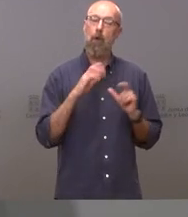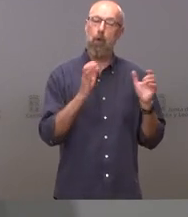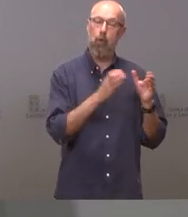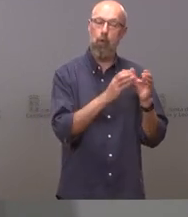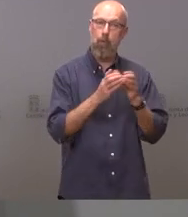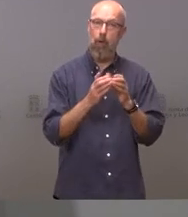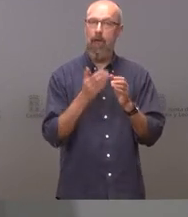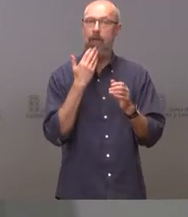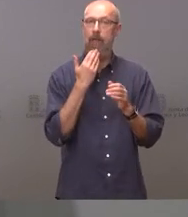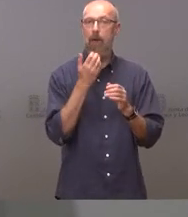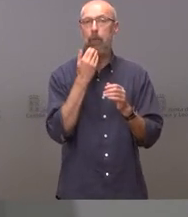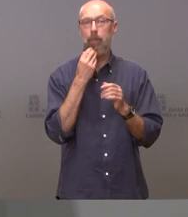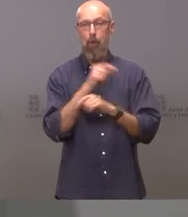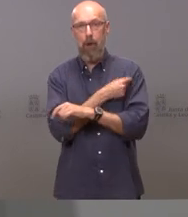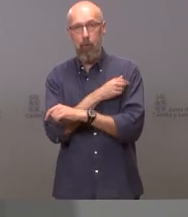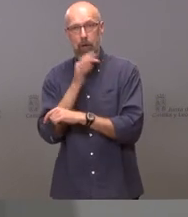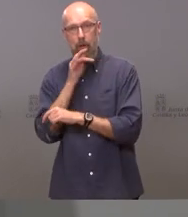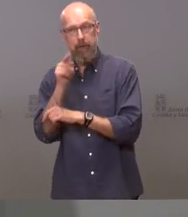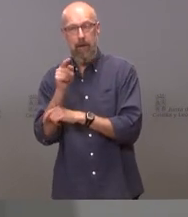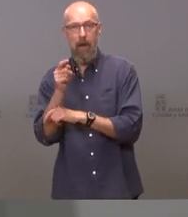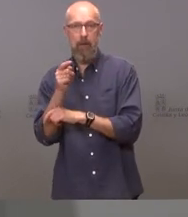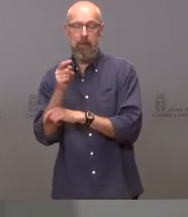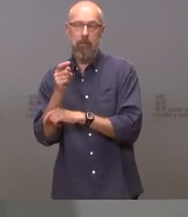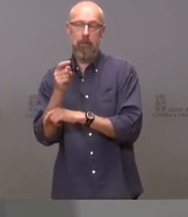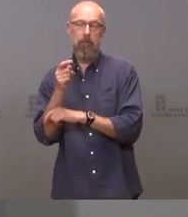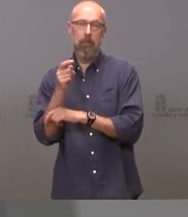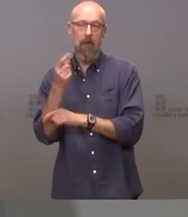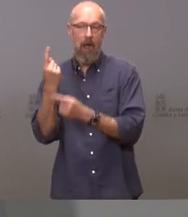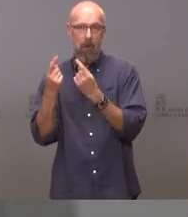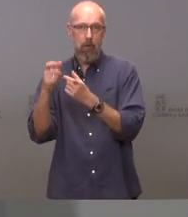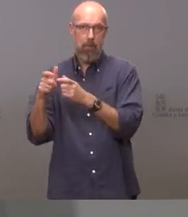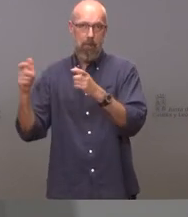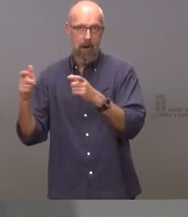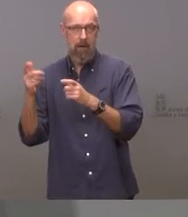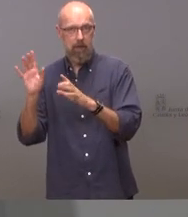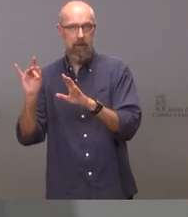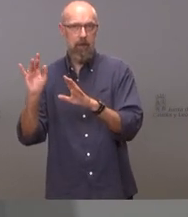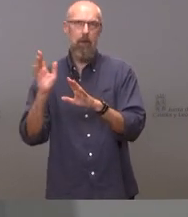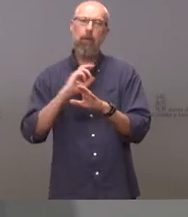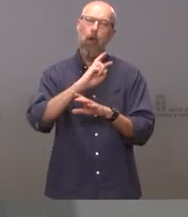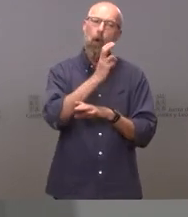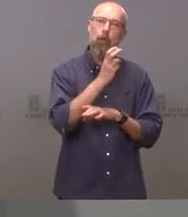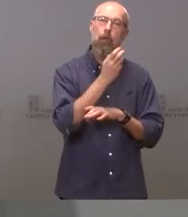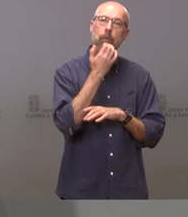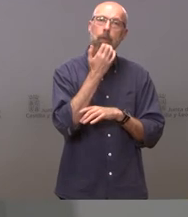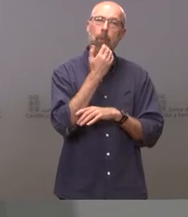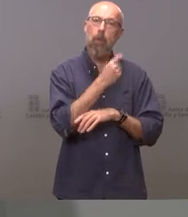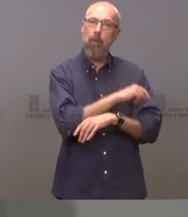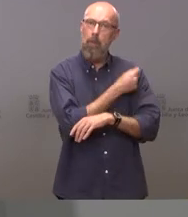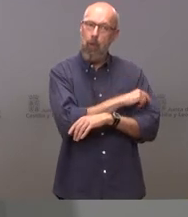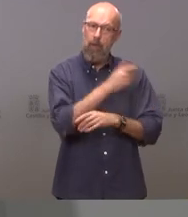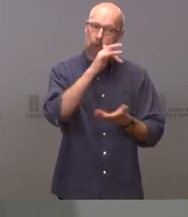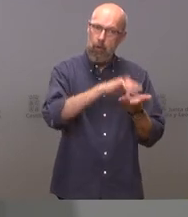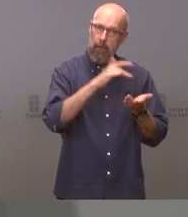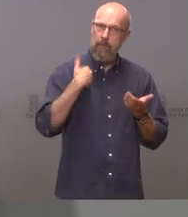no vacunados porque se ha producido un rebrote en los grupos de edad no vacunados y baja muy rápidamente entre los